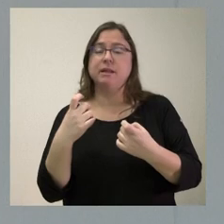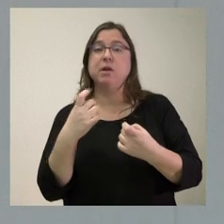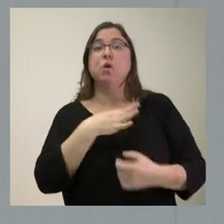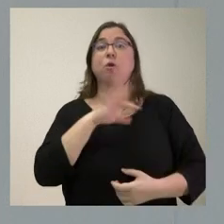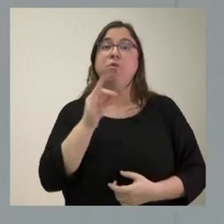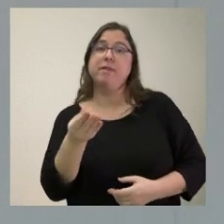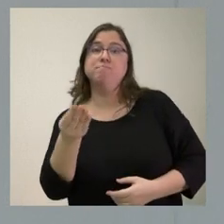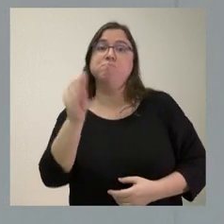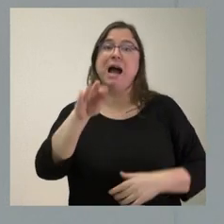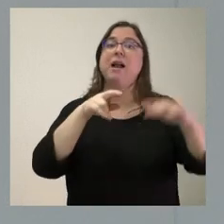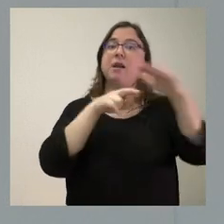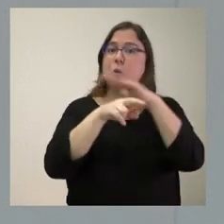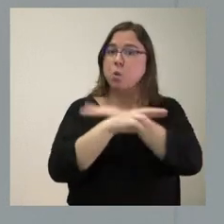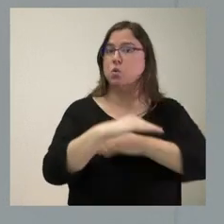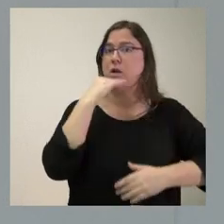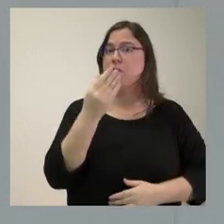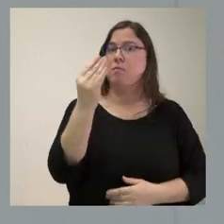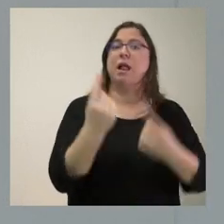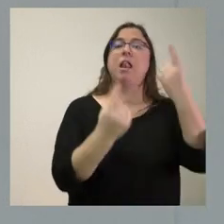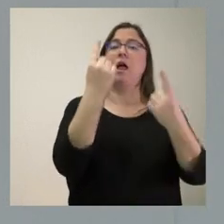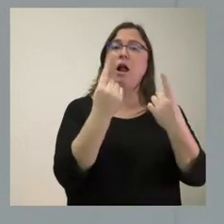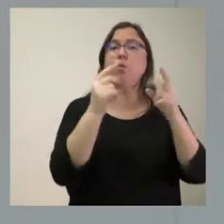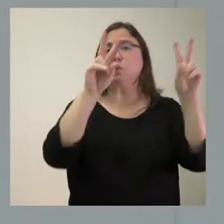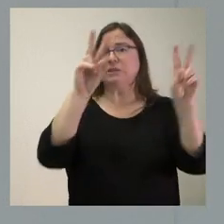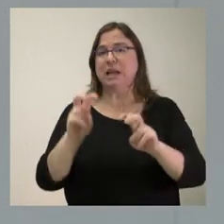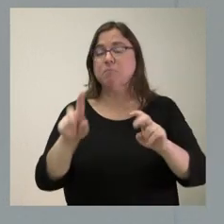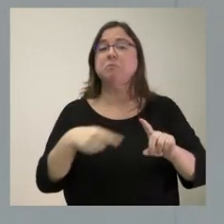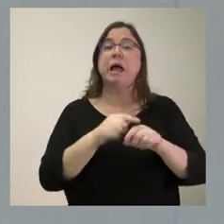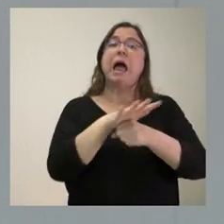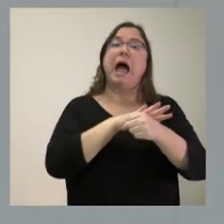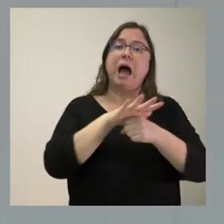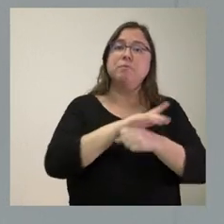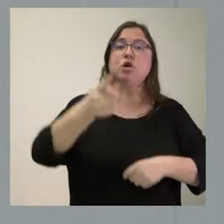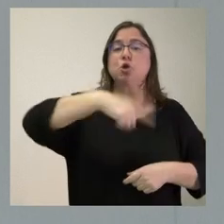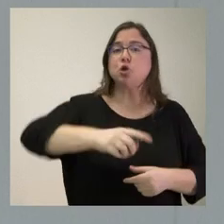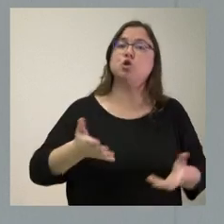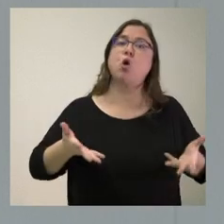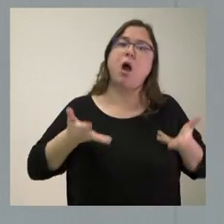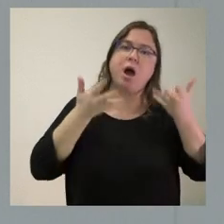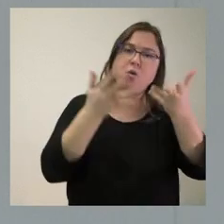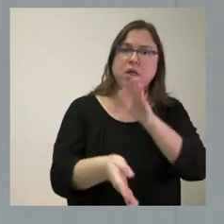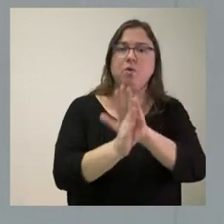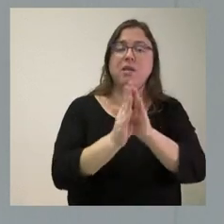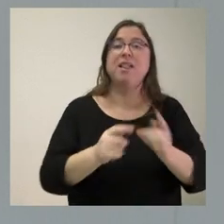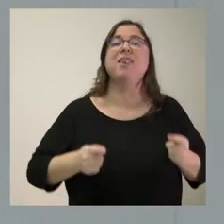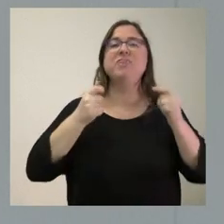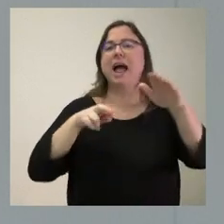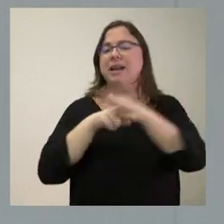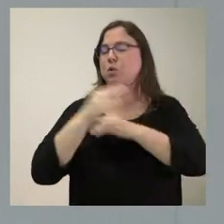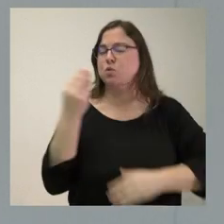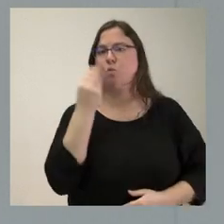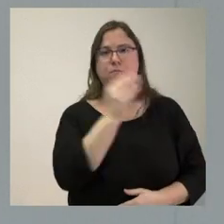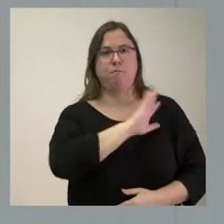dotar de algunos recursos adicionales en algunas de estas materias. Y en ese ámbito es en que tenemos que seguir ayudando para dotar de los mejores recursos